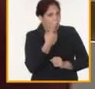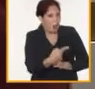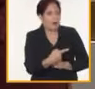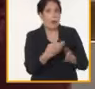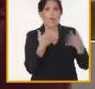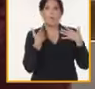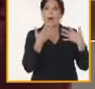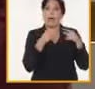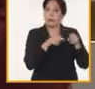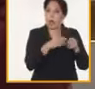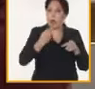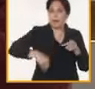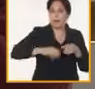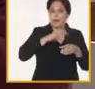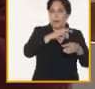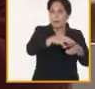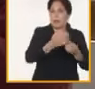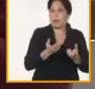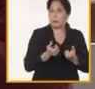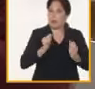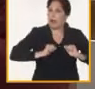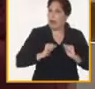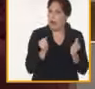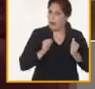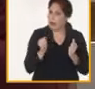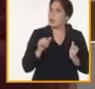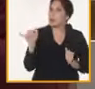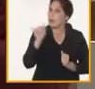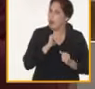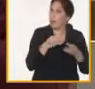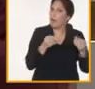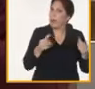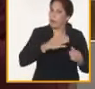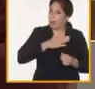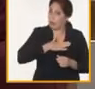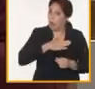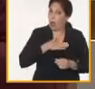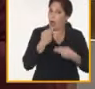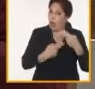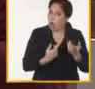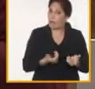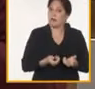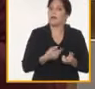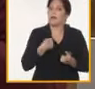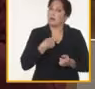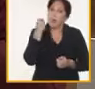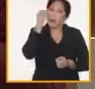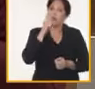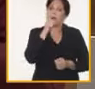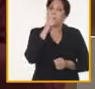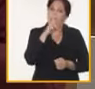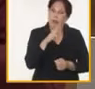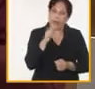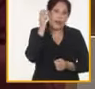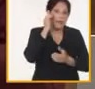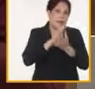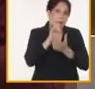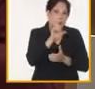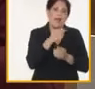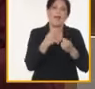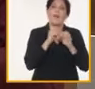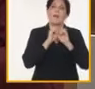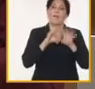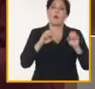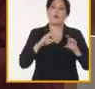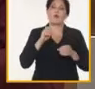hace unos años atrás yo creo que también los CDR junto a la federación han estado promoviendo